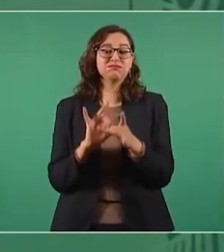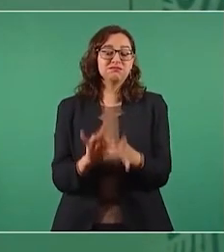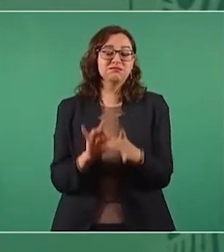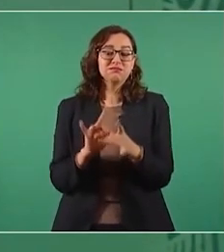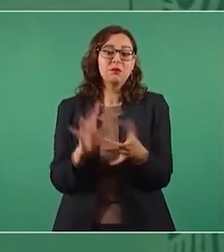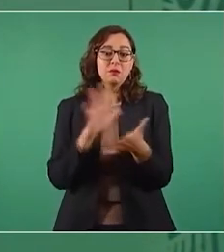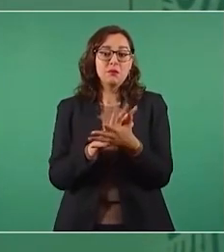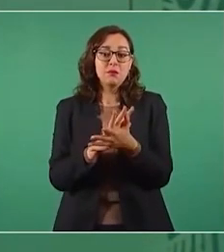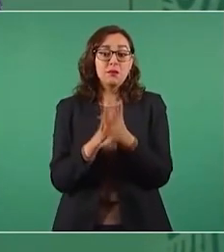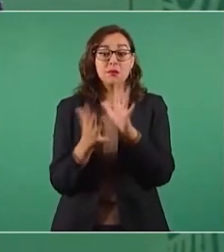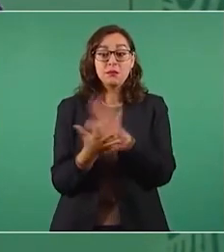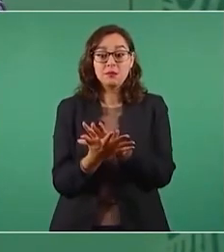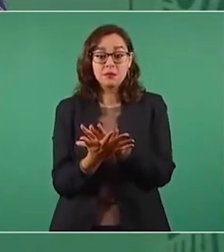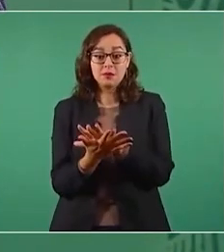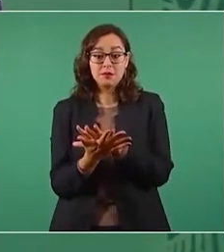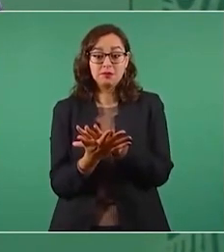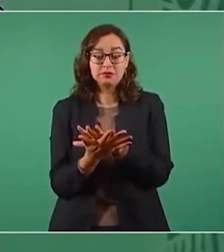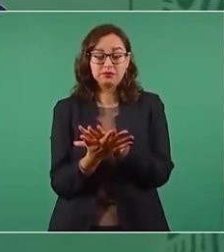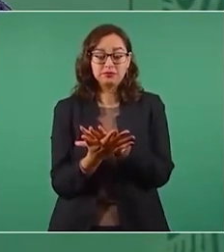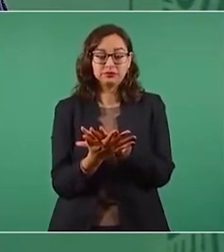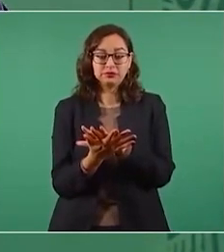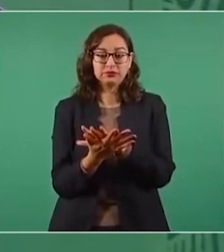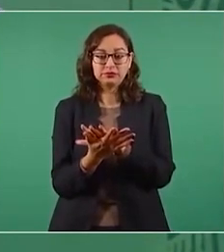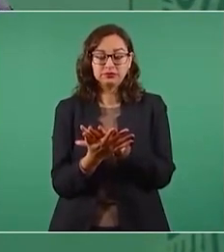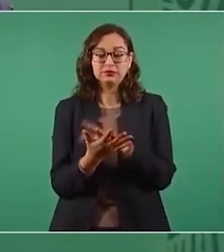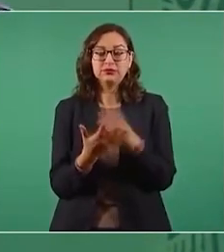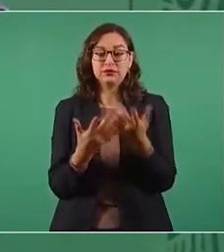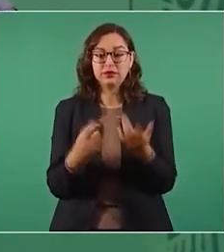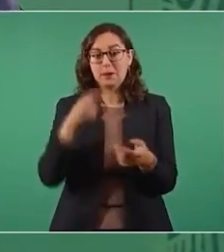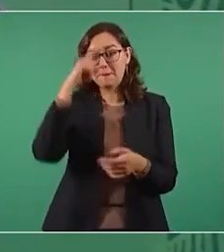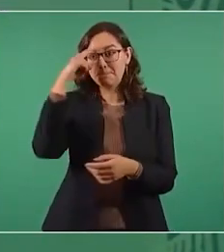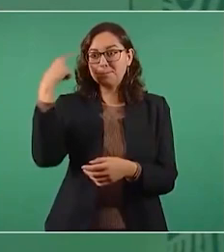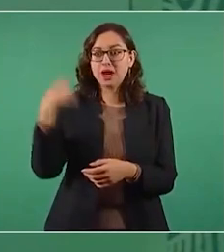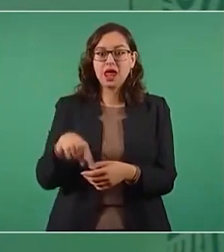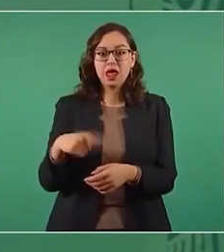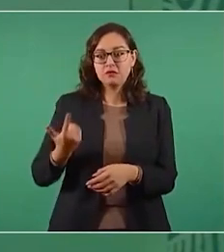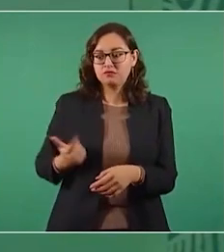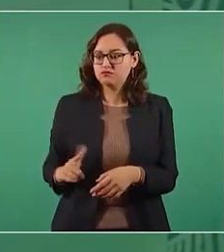para ganar siempre.